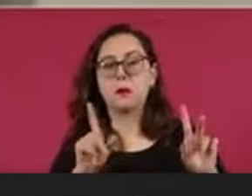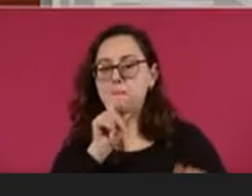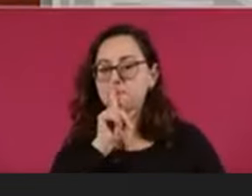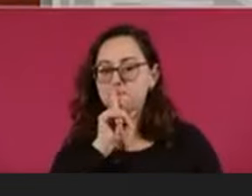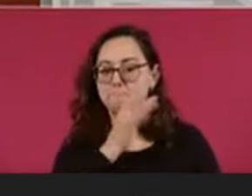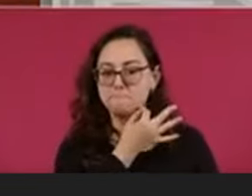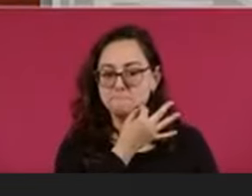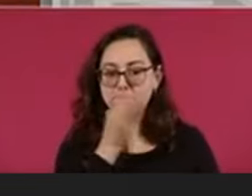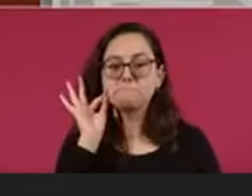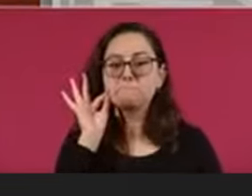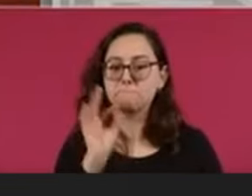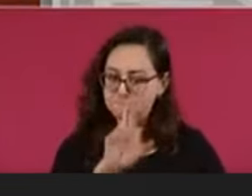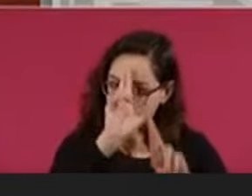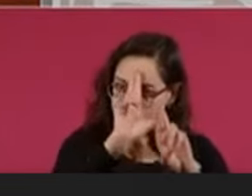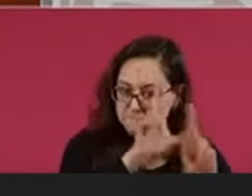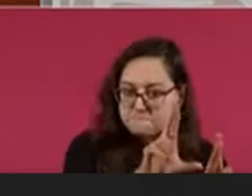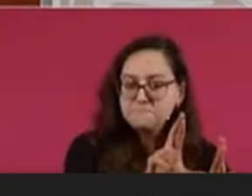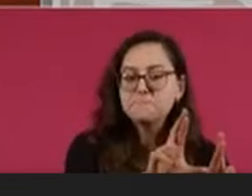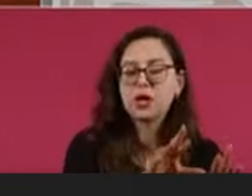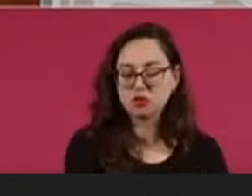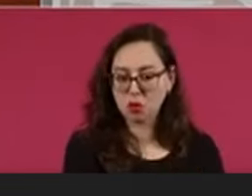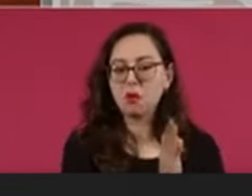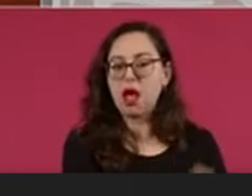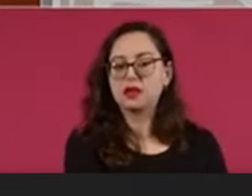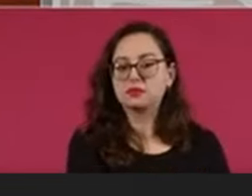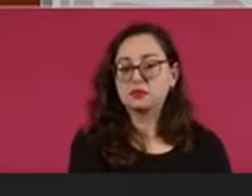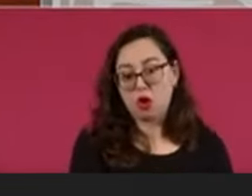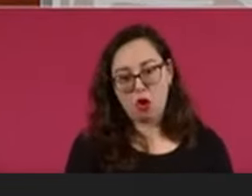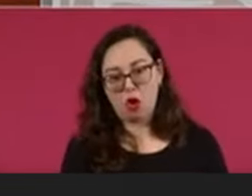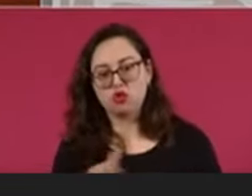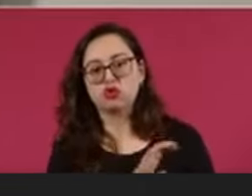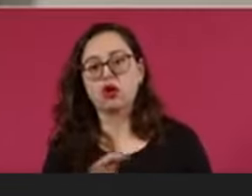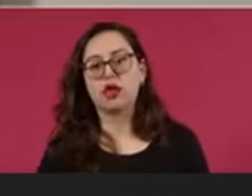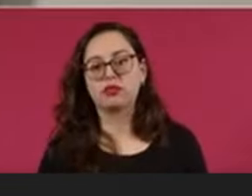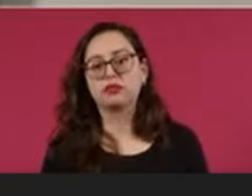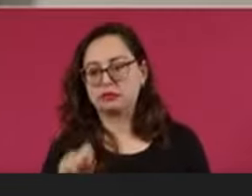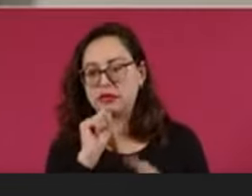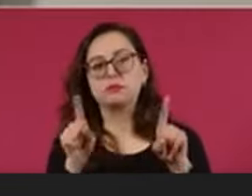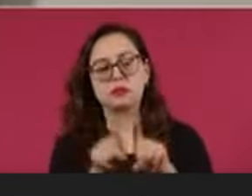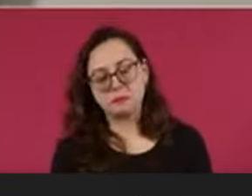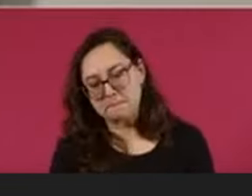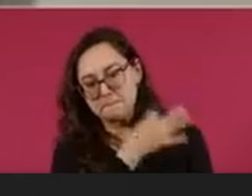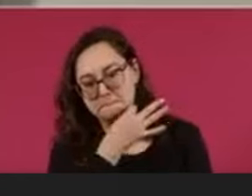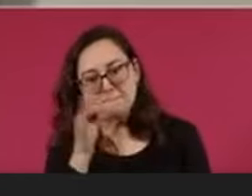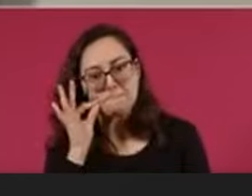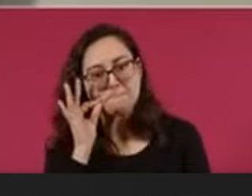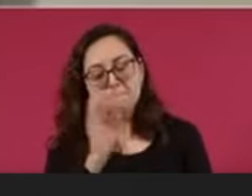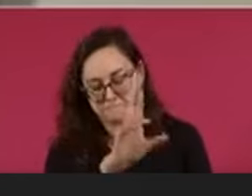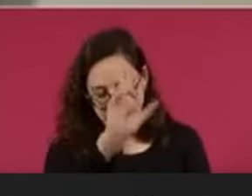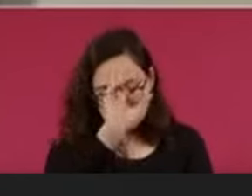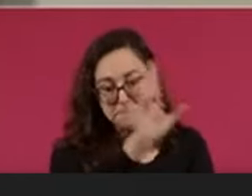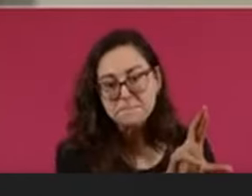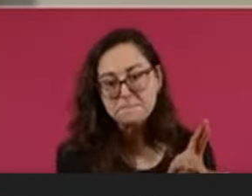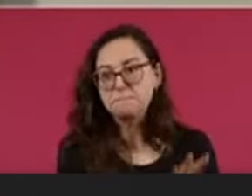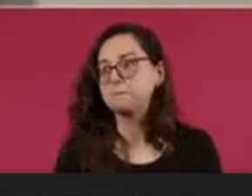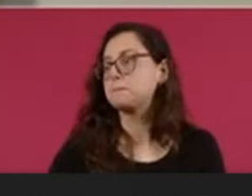lo que fue reconocido por el otro candidato y la sociedad en su conjunto.